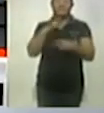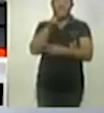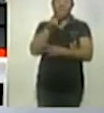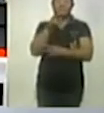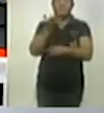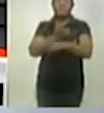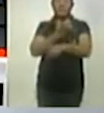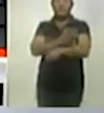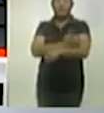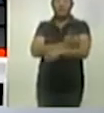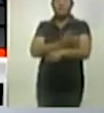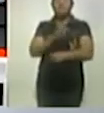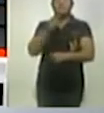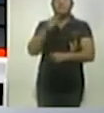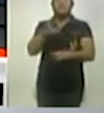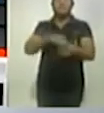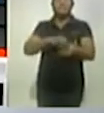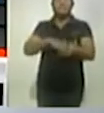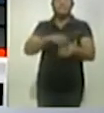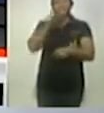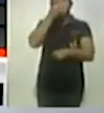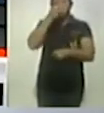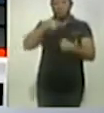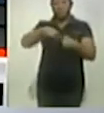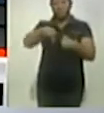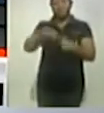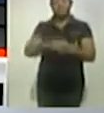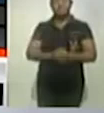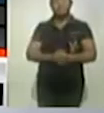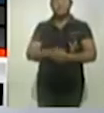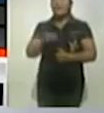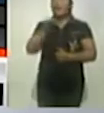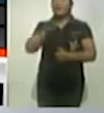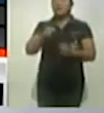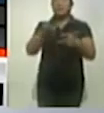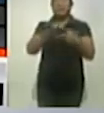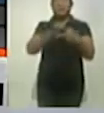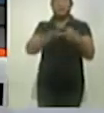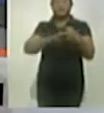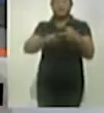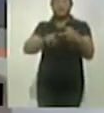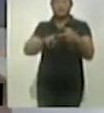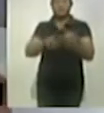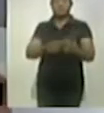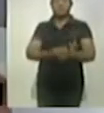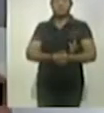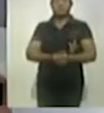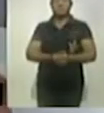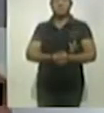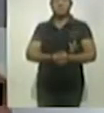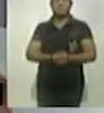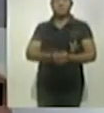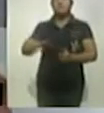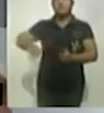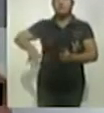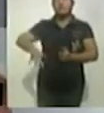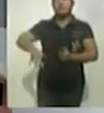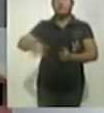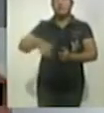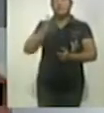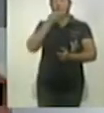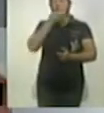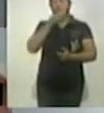va a estar acompañándonos en los próximos minutos. Y sin más, pues, ¿qué les parece si arrancamos con las noticias? Y justamente, como se lo estábamos adelantando este martes, se